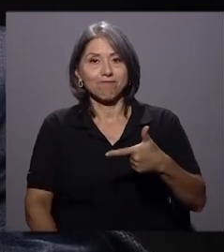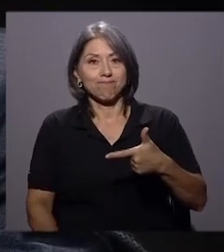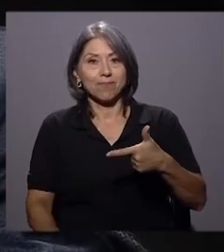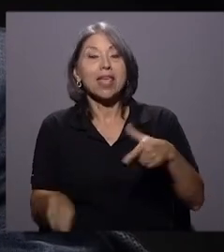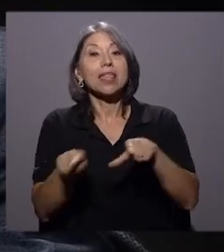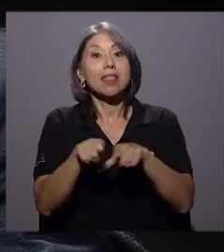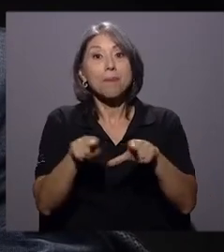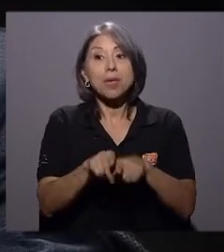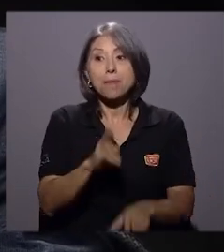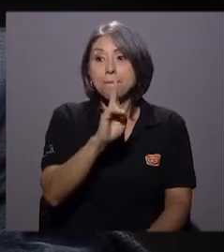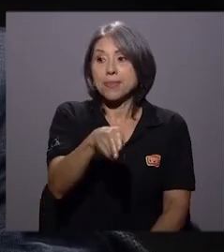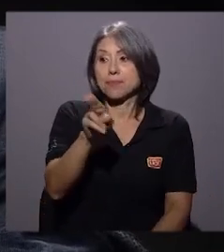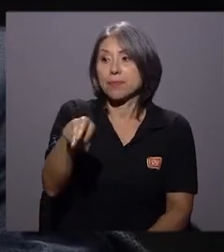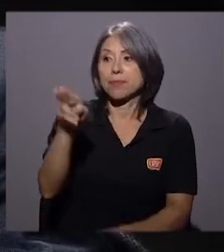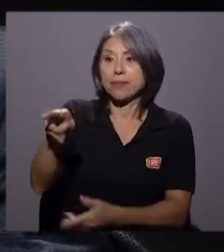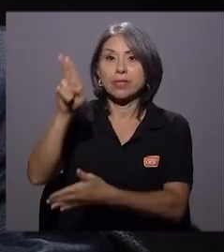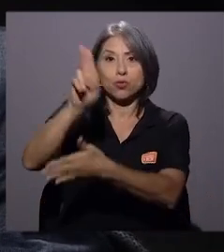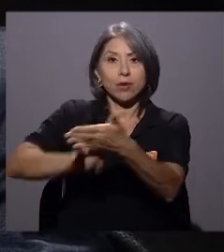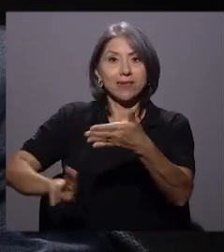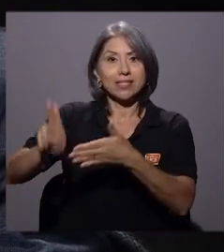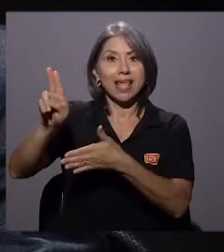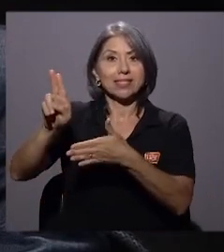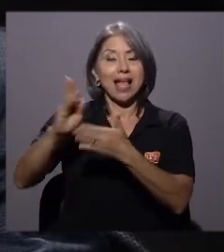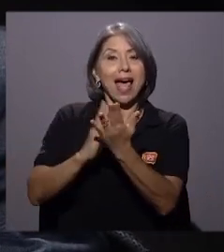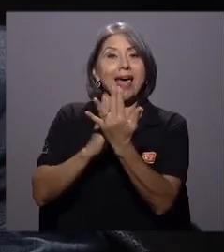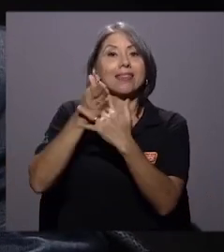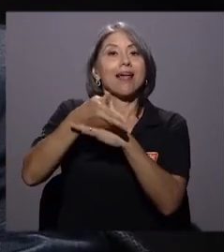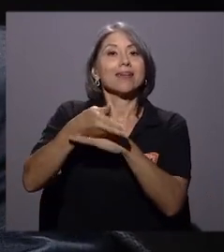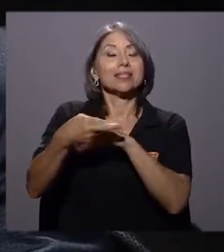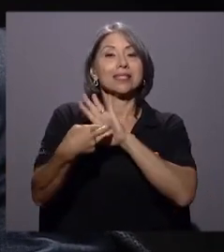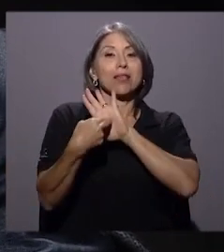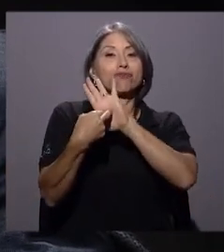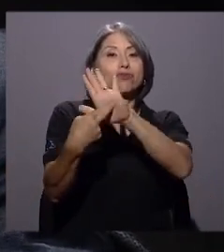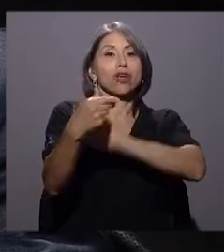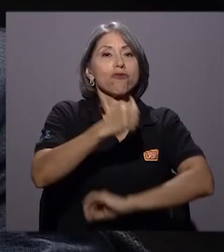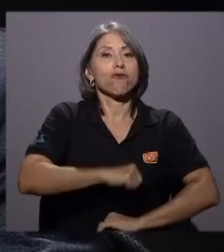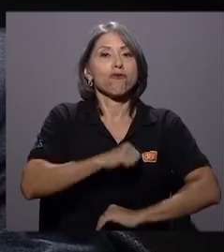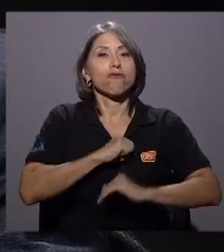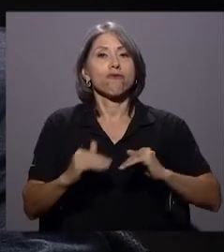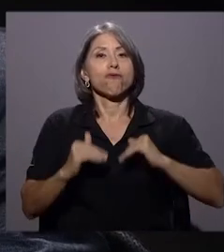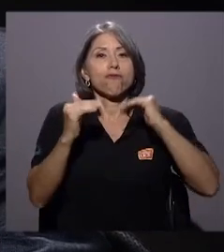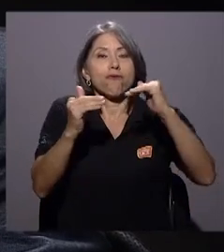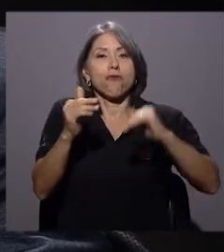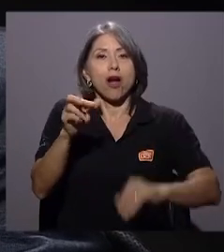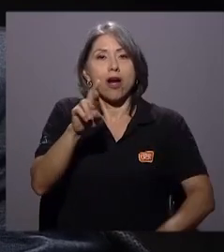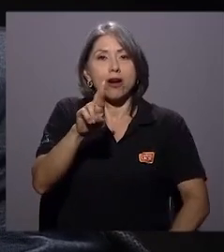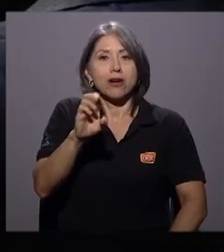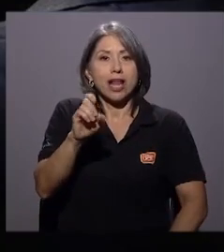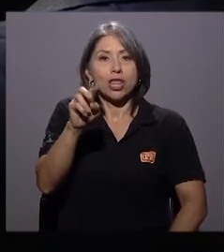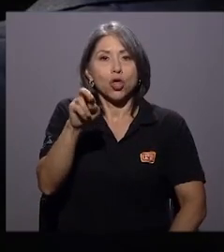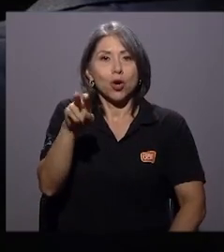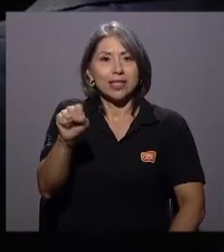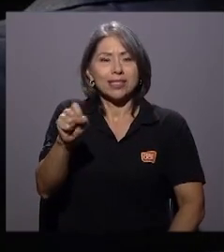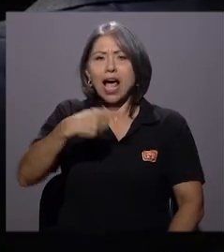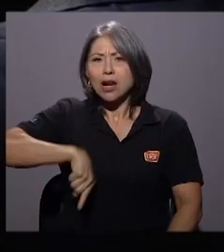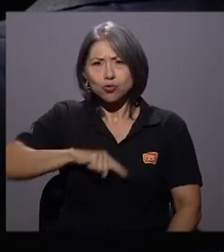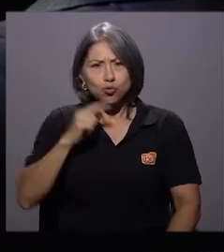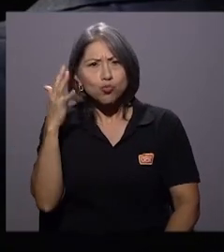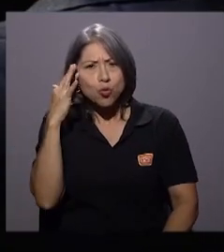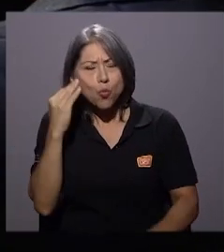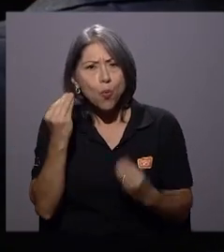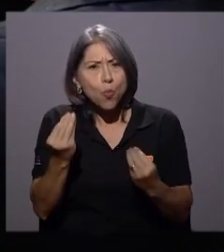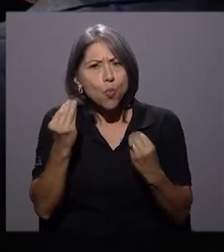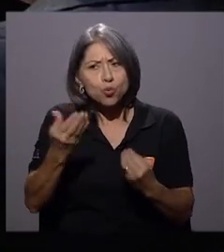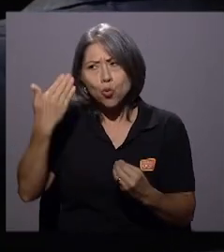propias universidades en la figura de cada uno de sus señores rectores. A nosotros nos preocupó mucho cuando la Universidad de Costa